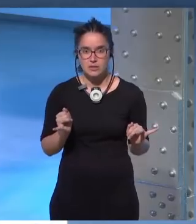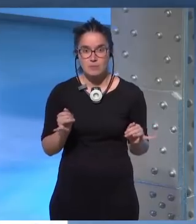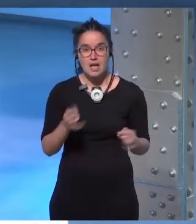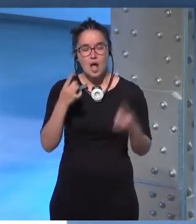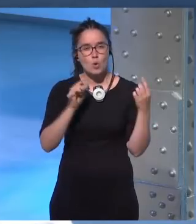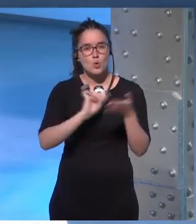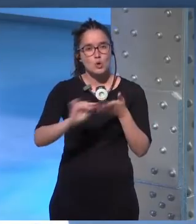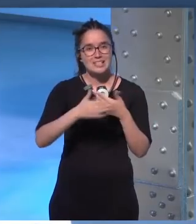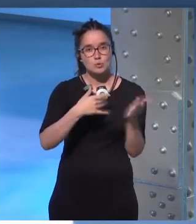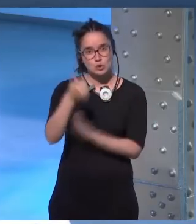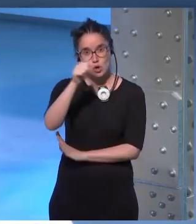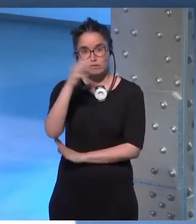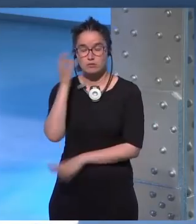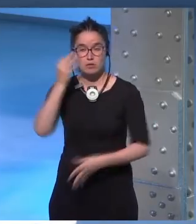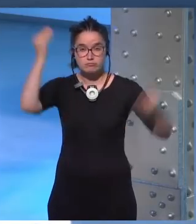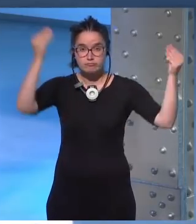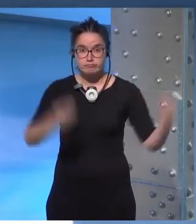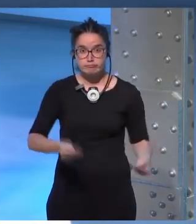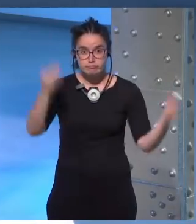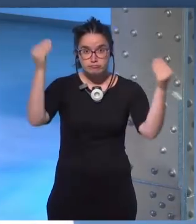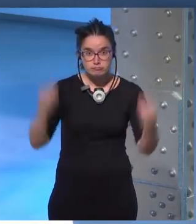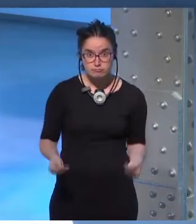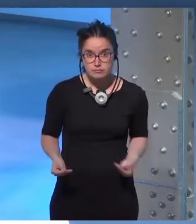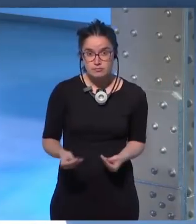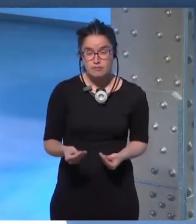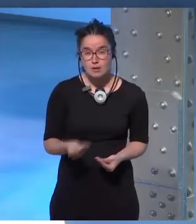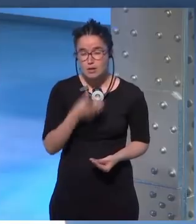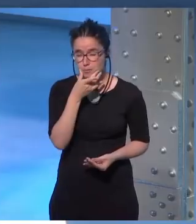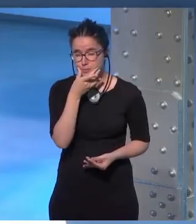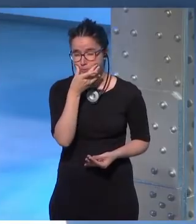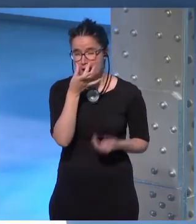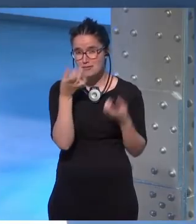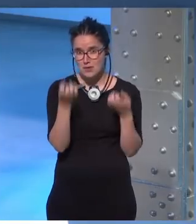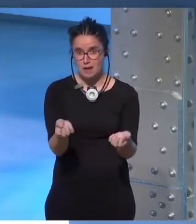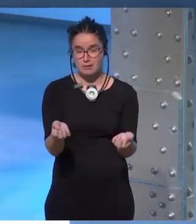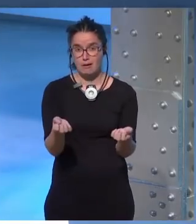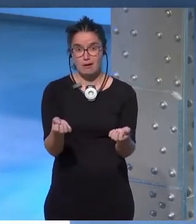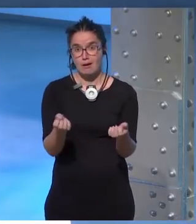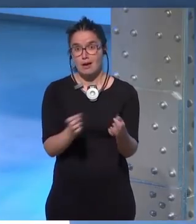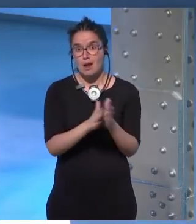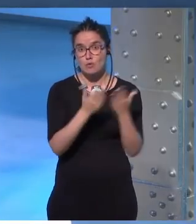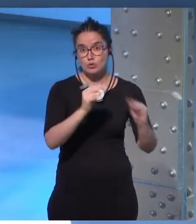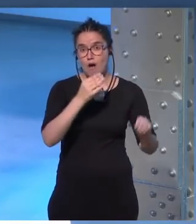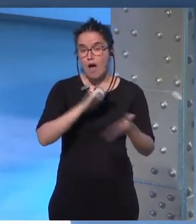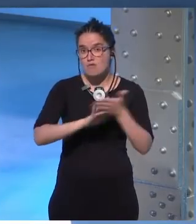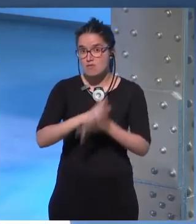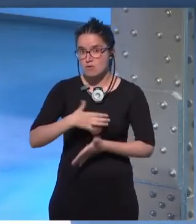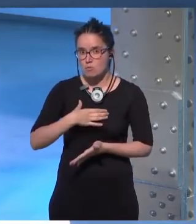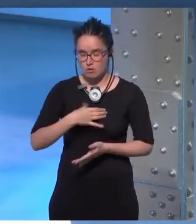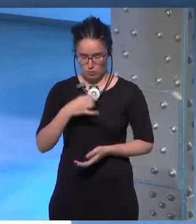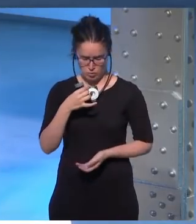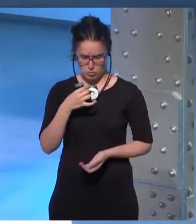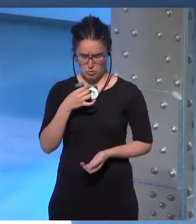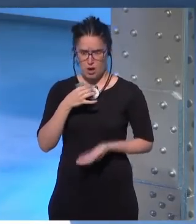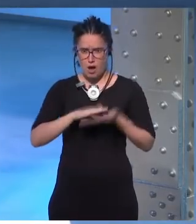hay autores y autoras brillantes que son tan tímidos que son incapaces de hablar de su obra que hablan para el cuello de la